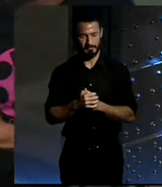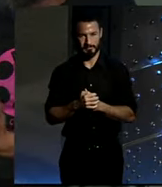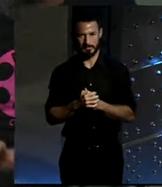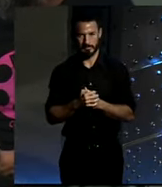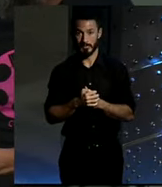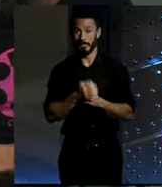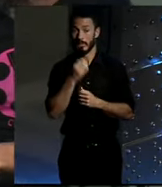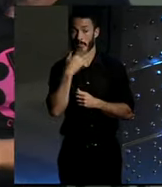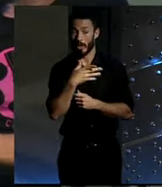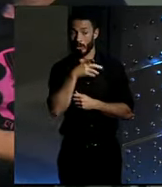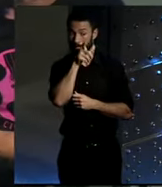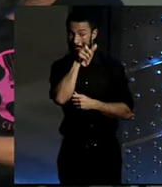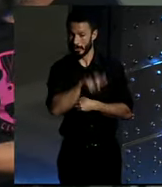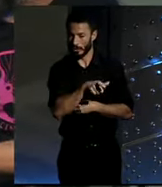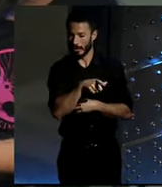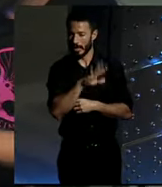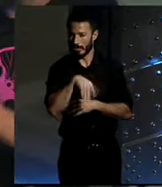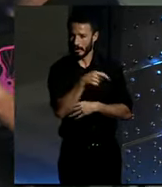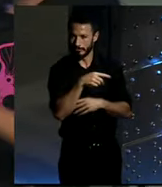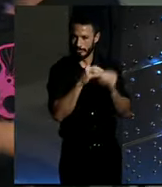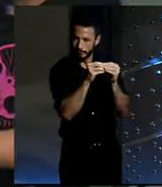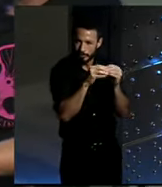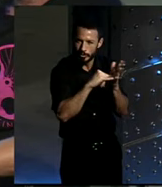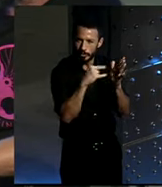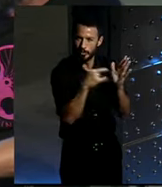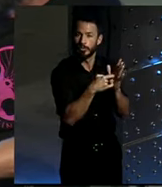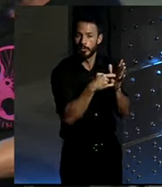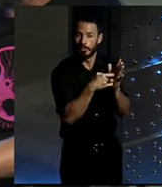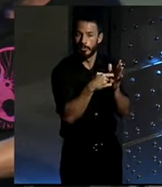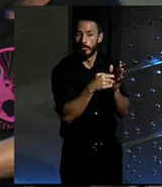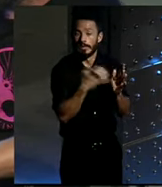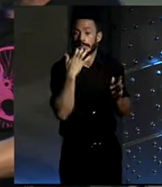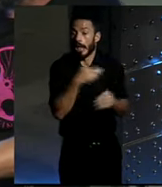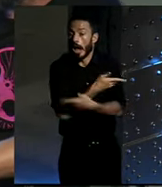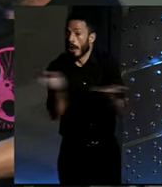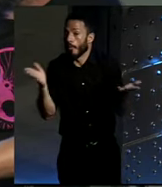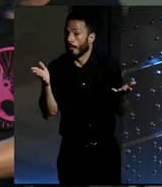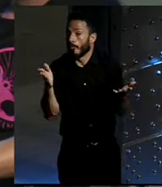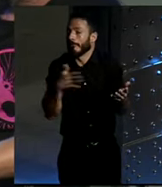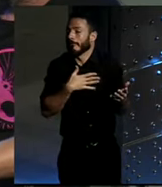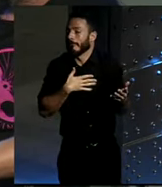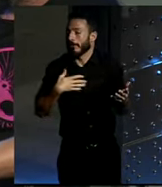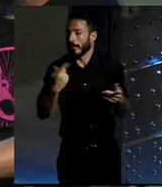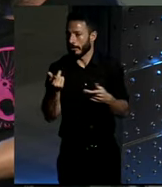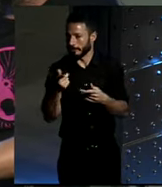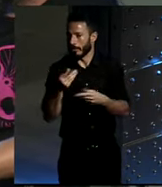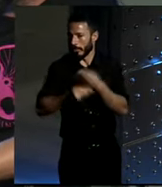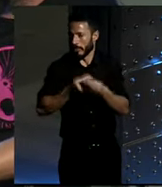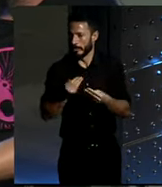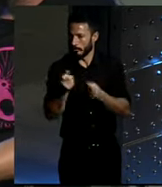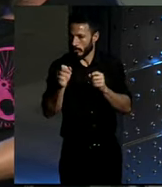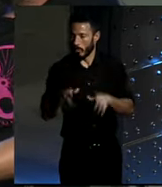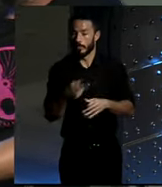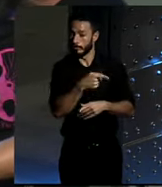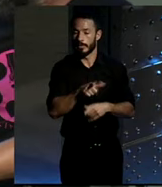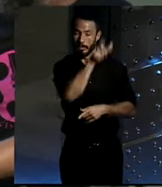a quien nos lo ha mejorado y a quien se atreve a ser uno parecido. Dilo. Dilo. Se